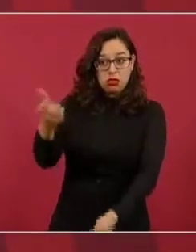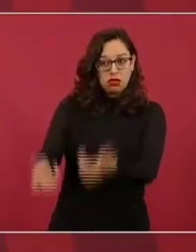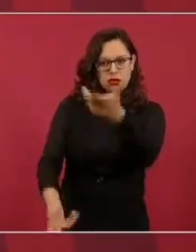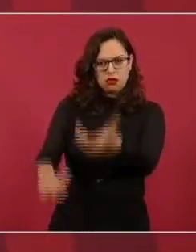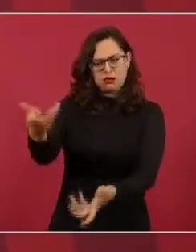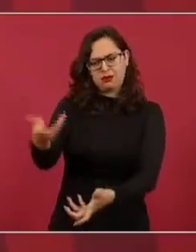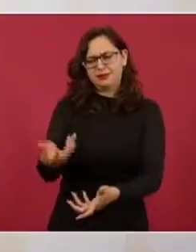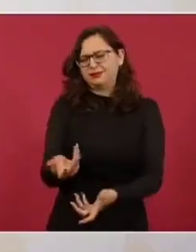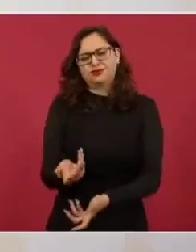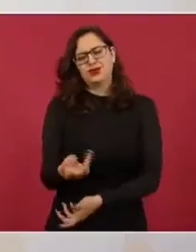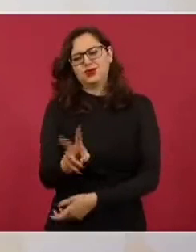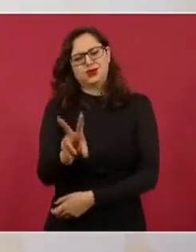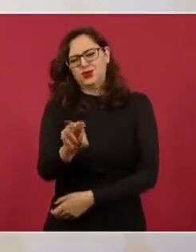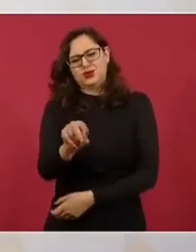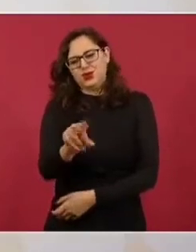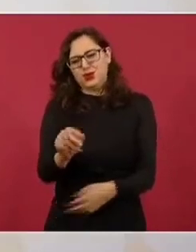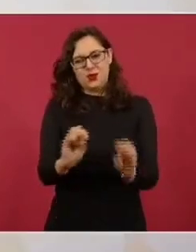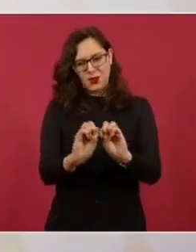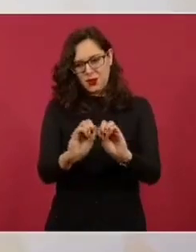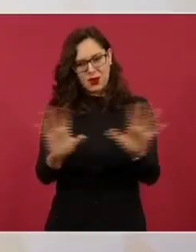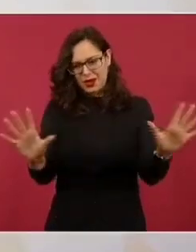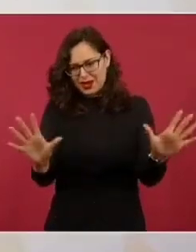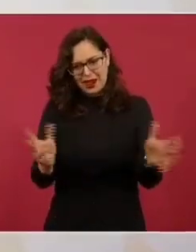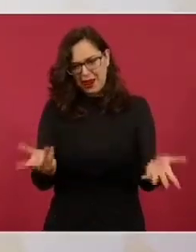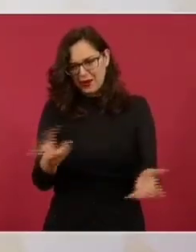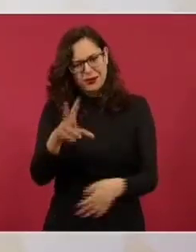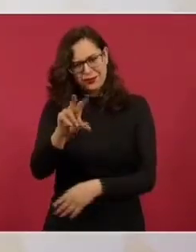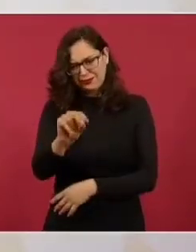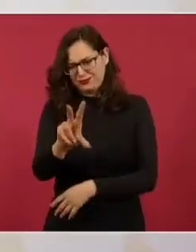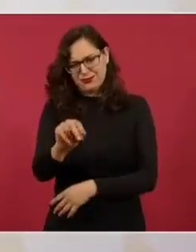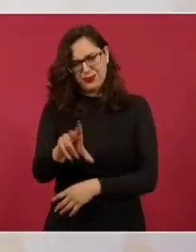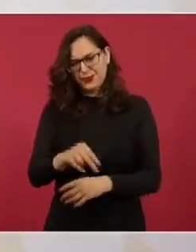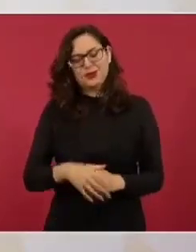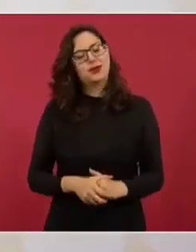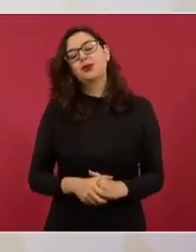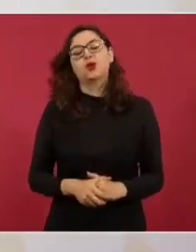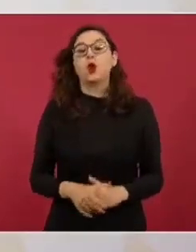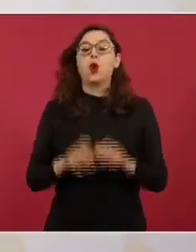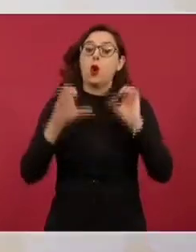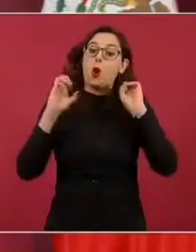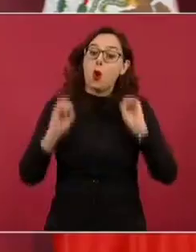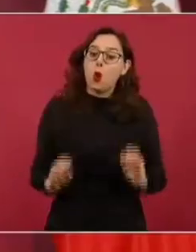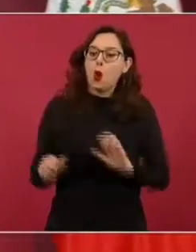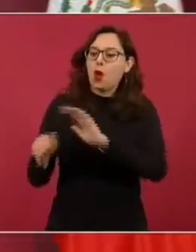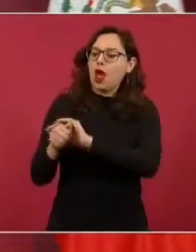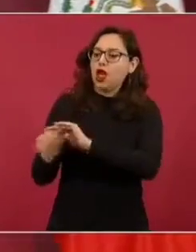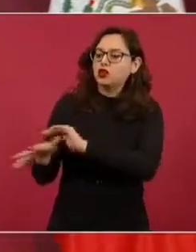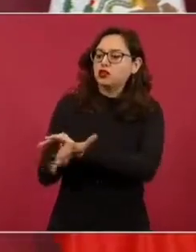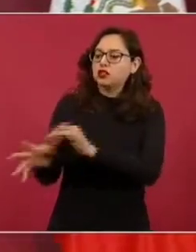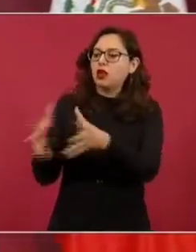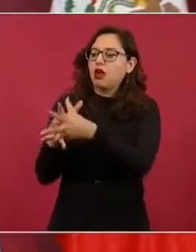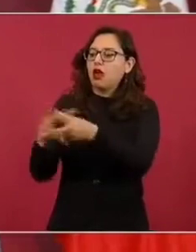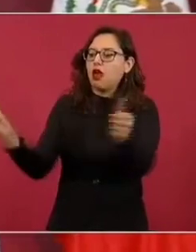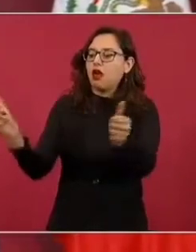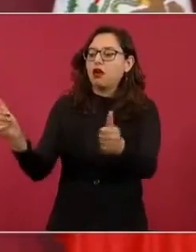O que el presidente Peña haya dado la orden de desaparecer a los jóvenes. No.